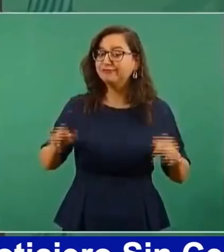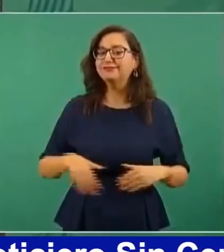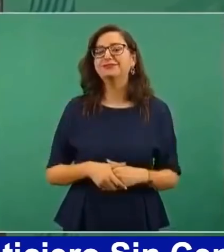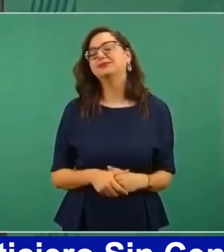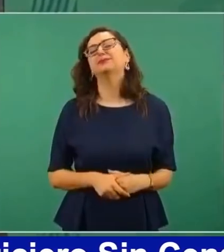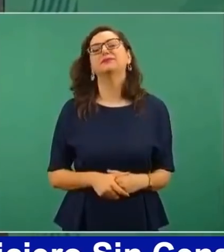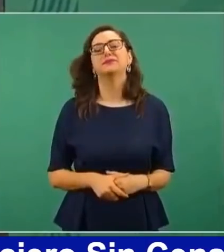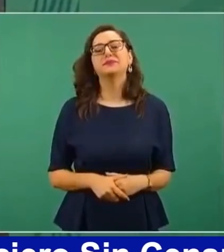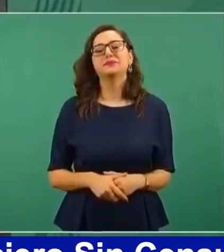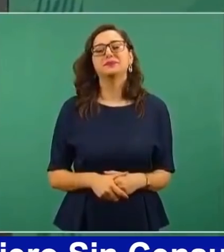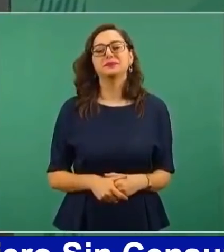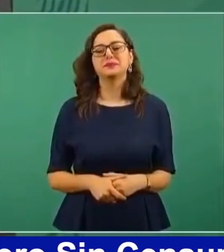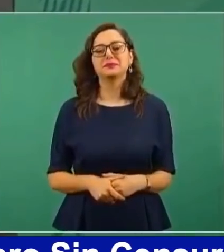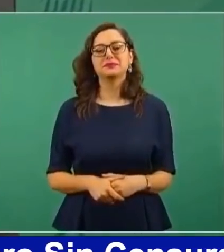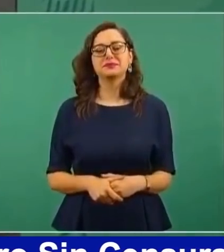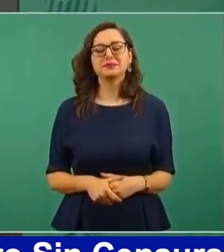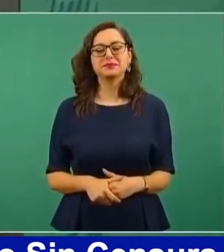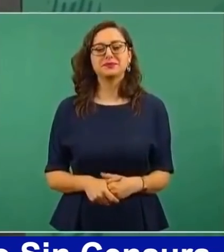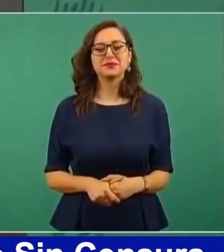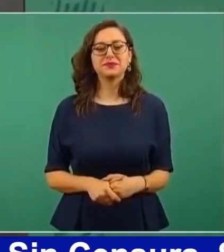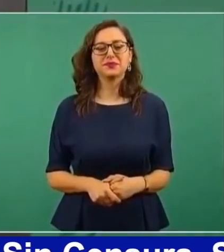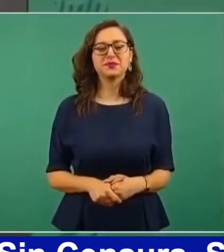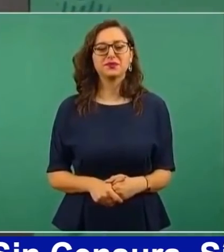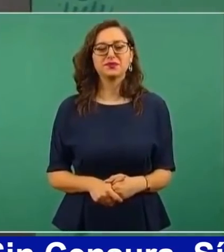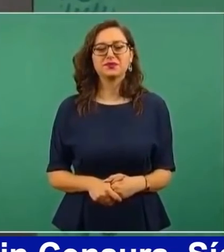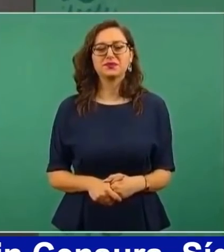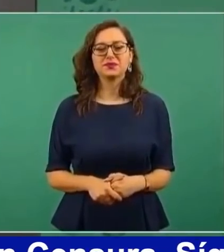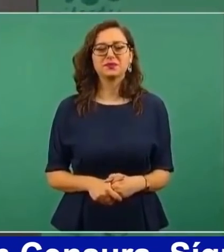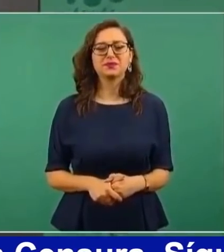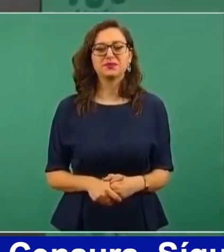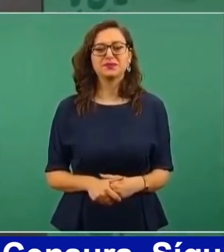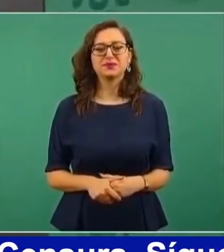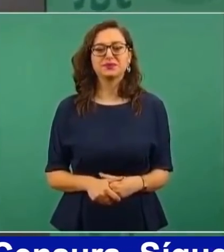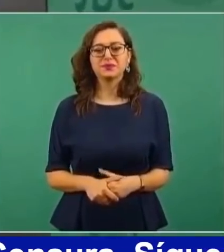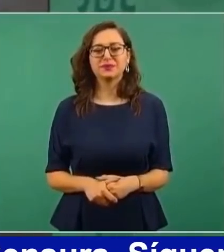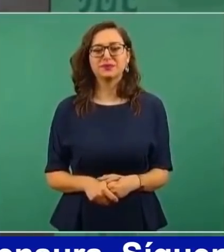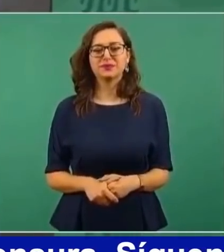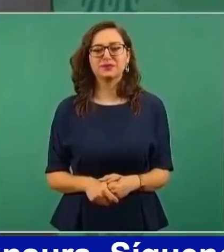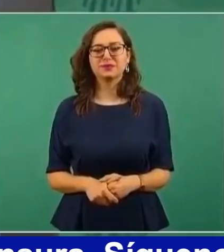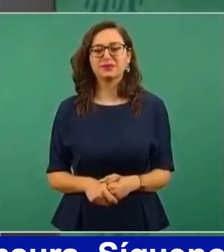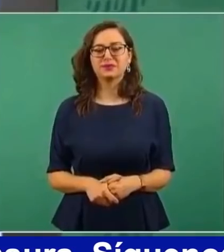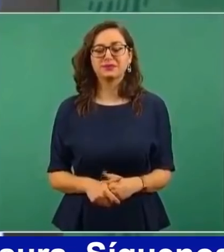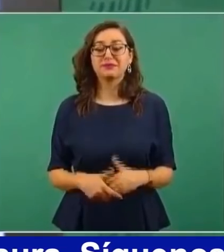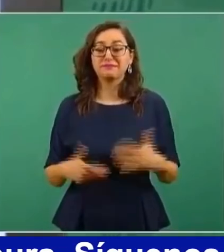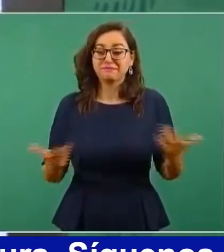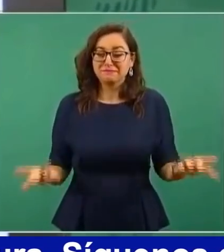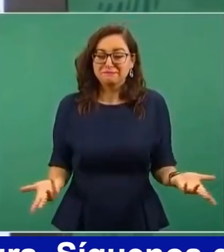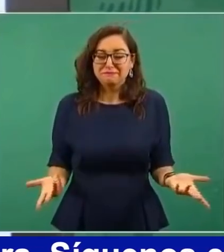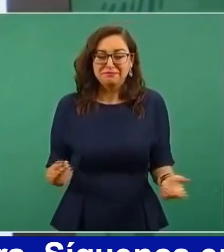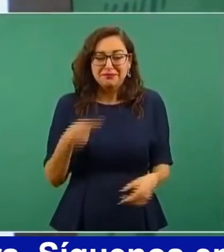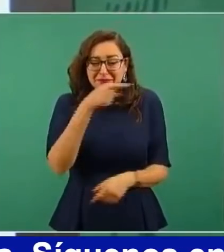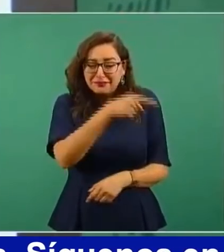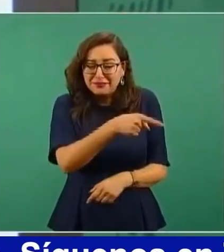Pero es nada más mostrar hasta dónde.